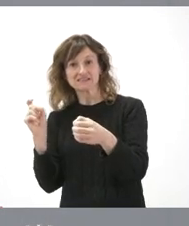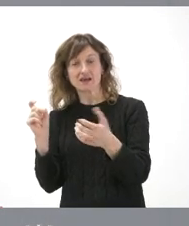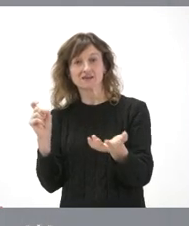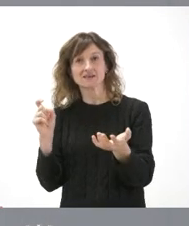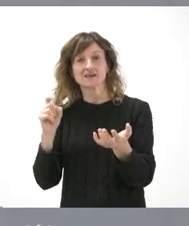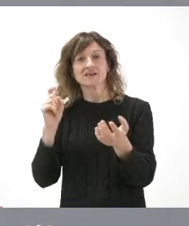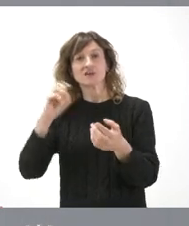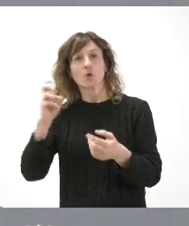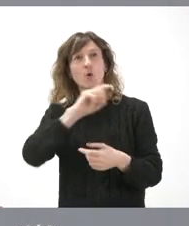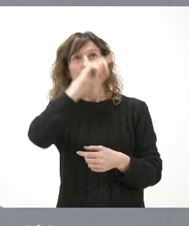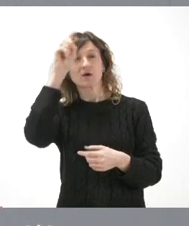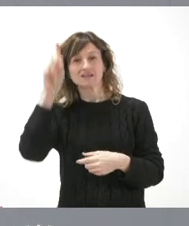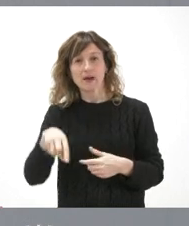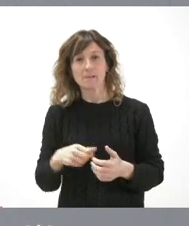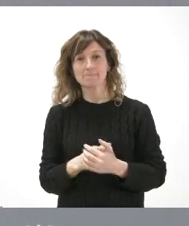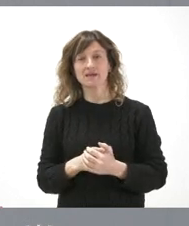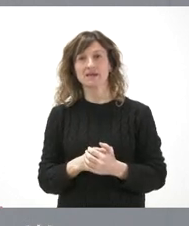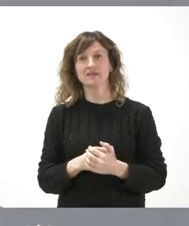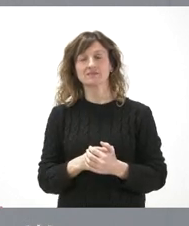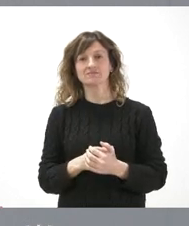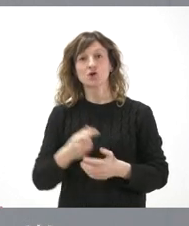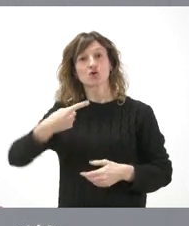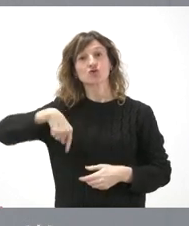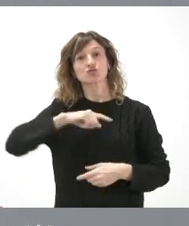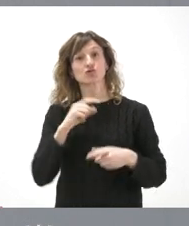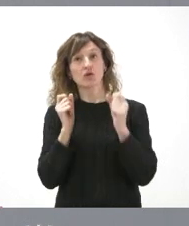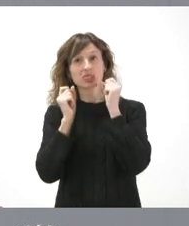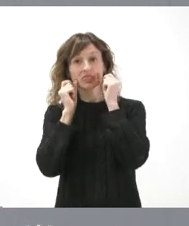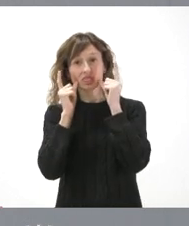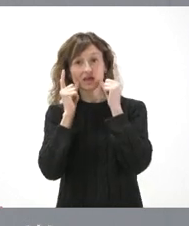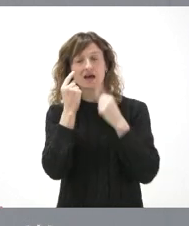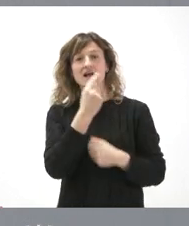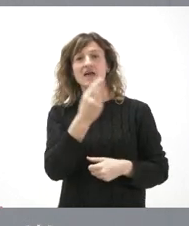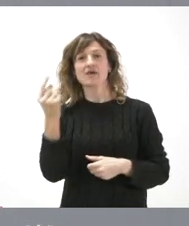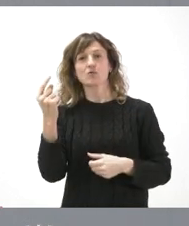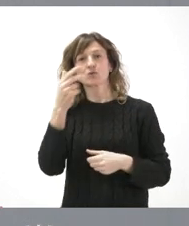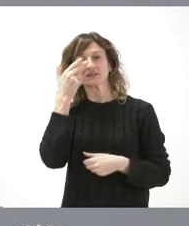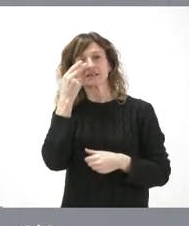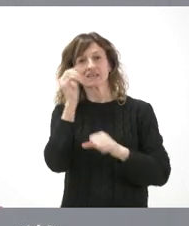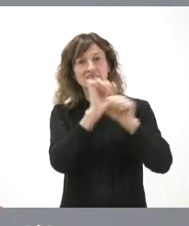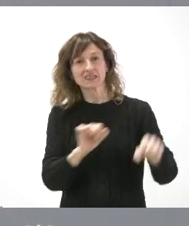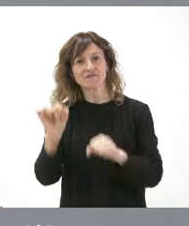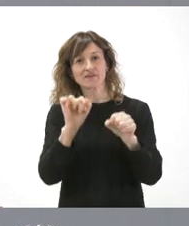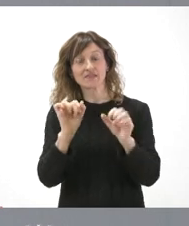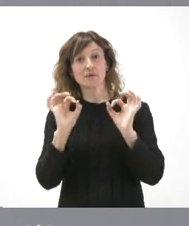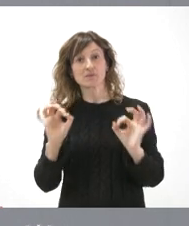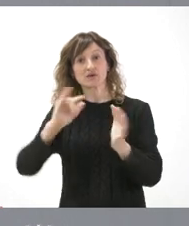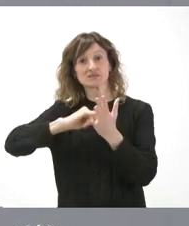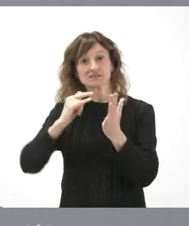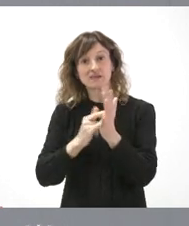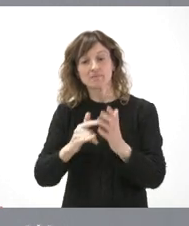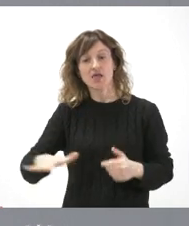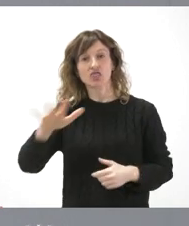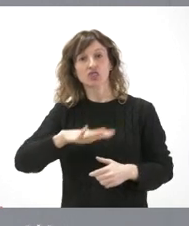extrapolar al resto. Porque nosotros, siendo conscientes de que cada cual va a defender sus intereses, el sistema y el lugar adecuado